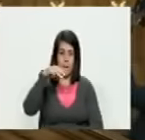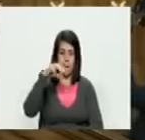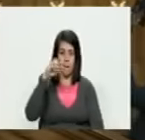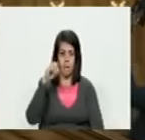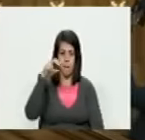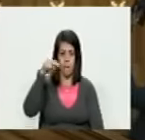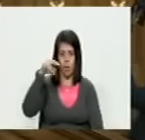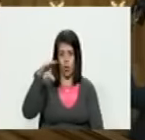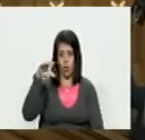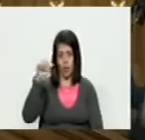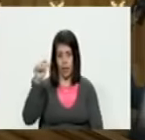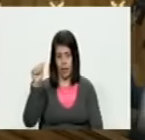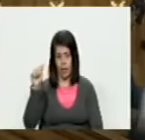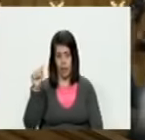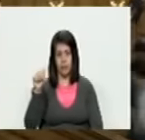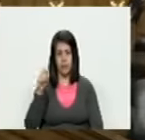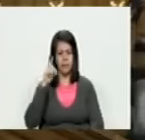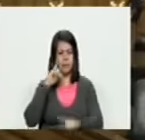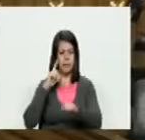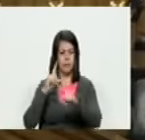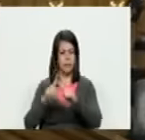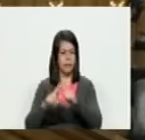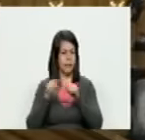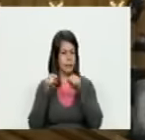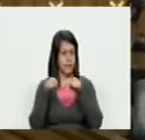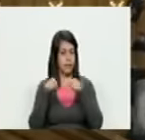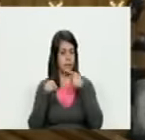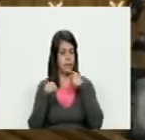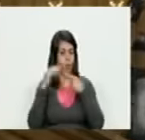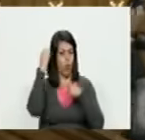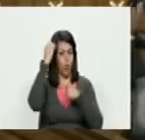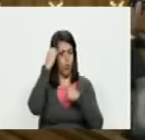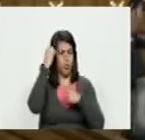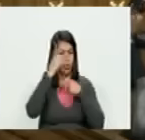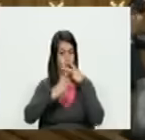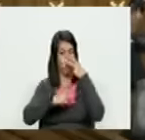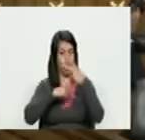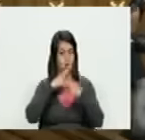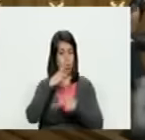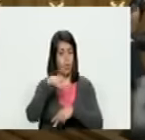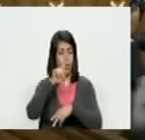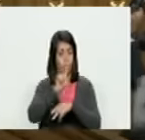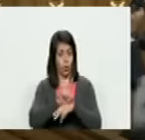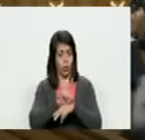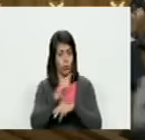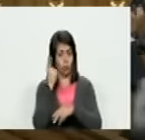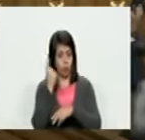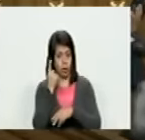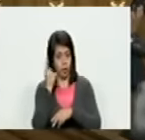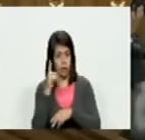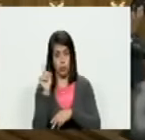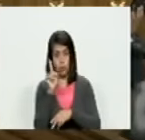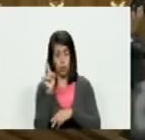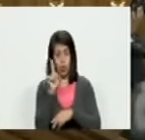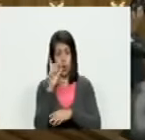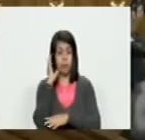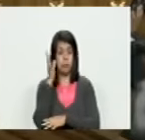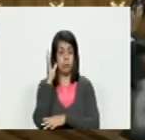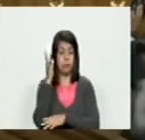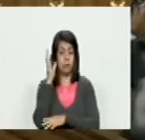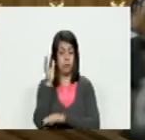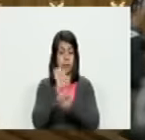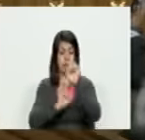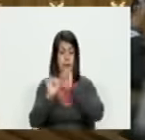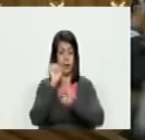diste mucho de ser una pieza de opinión política un discurso para